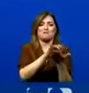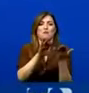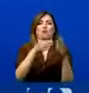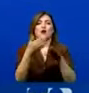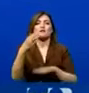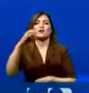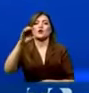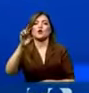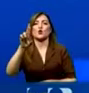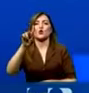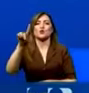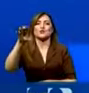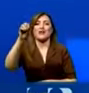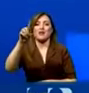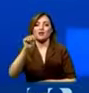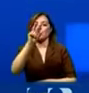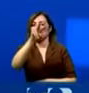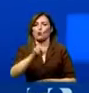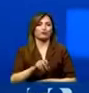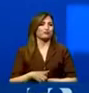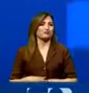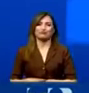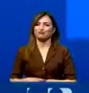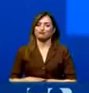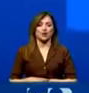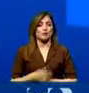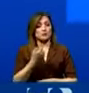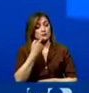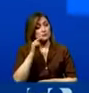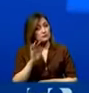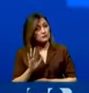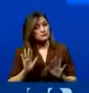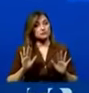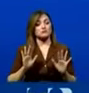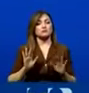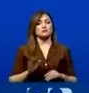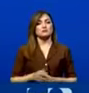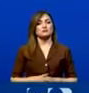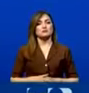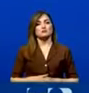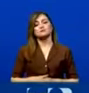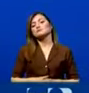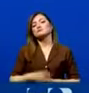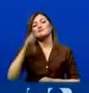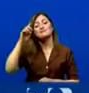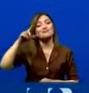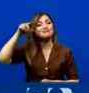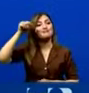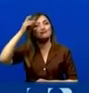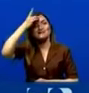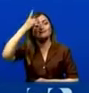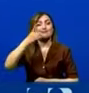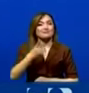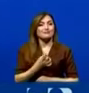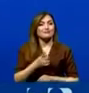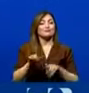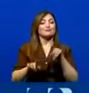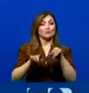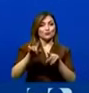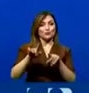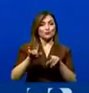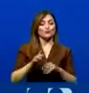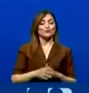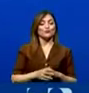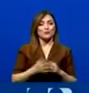hay condiciones, hay momentos en los que un gobierno debe tomar la decisión que sea